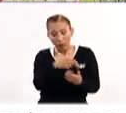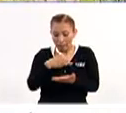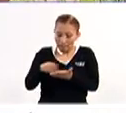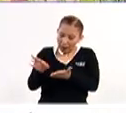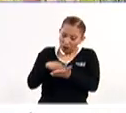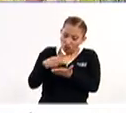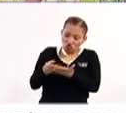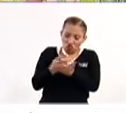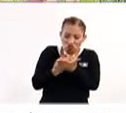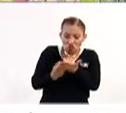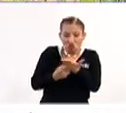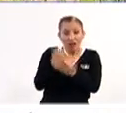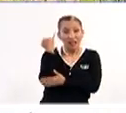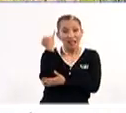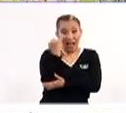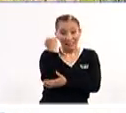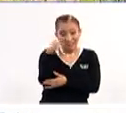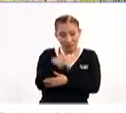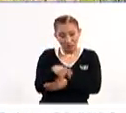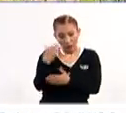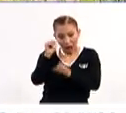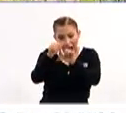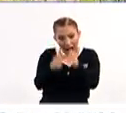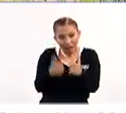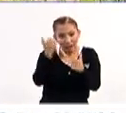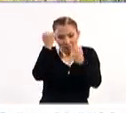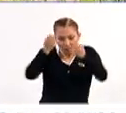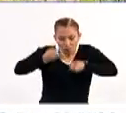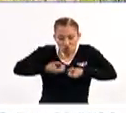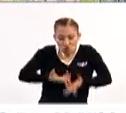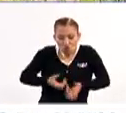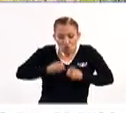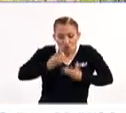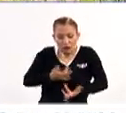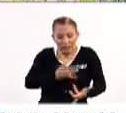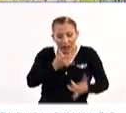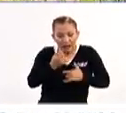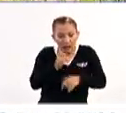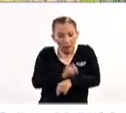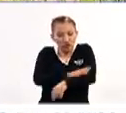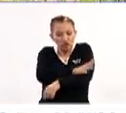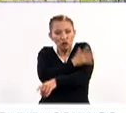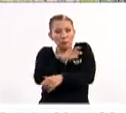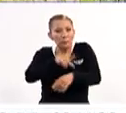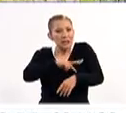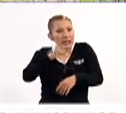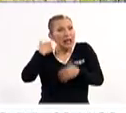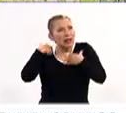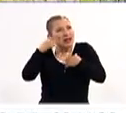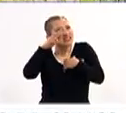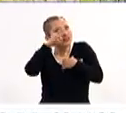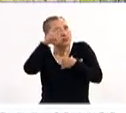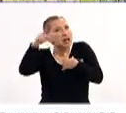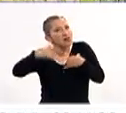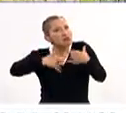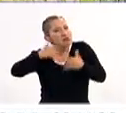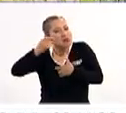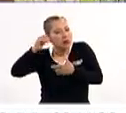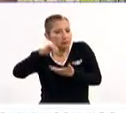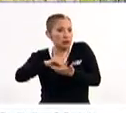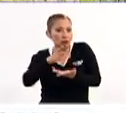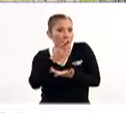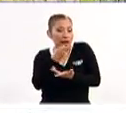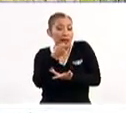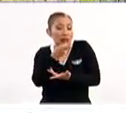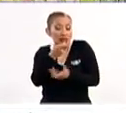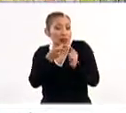kinder, ya desde ahí estás haciendo arte, ya desde ahí estás expresando una emoción, una forma de entender lo que vives. A lo mejor no lo puedes expresar